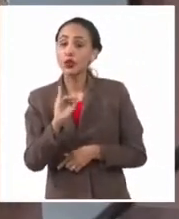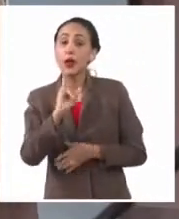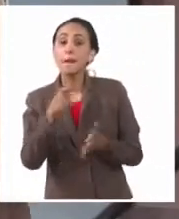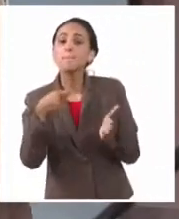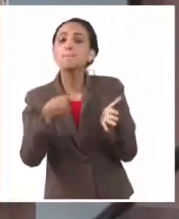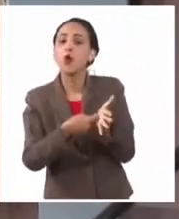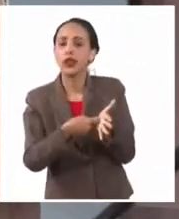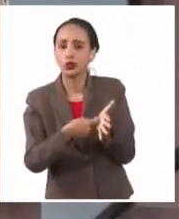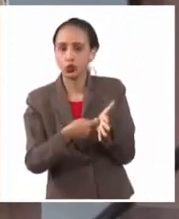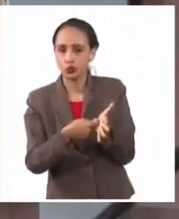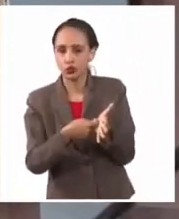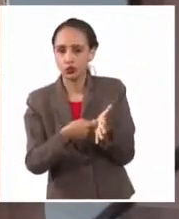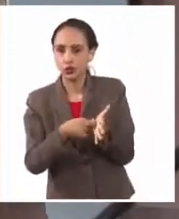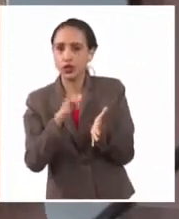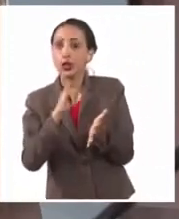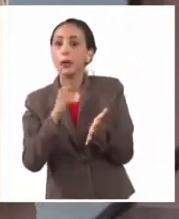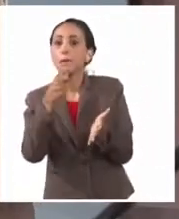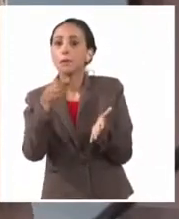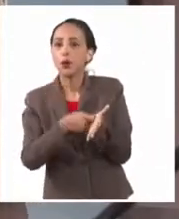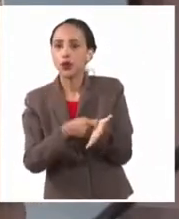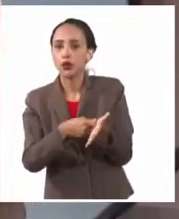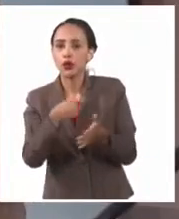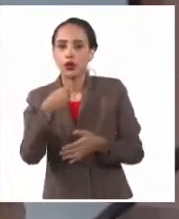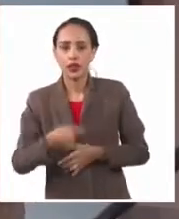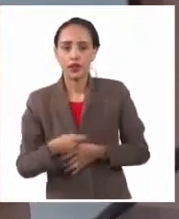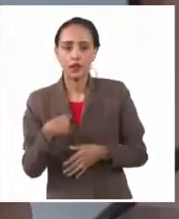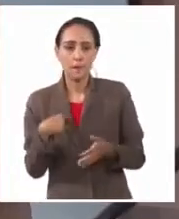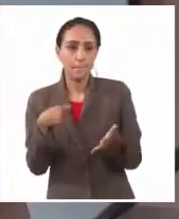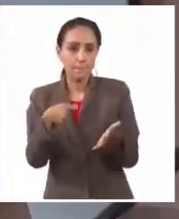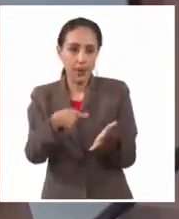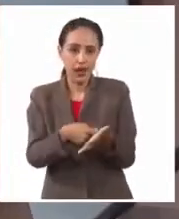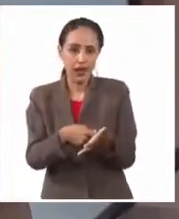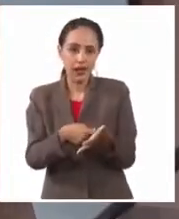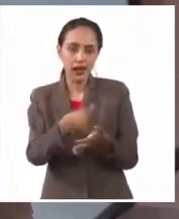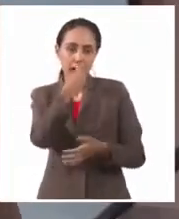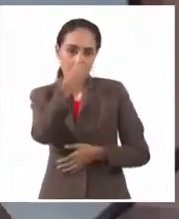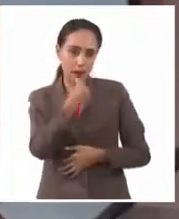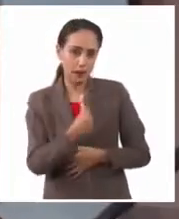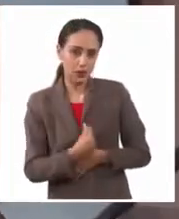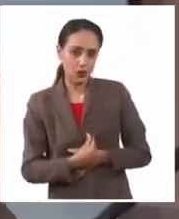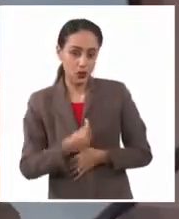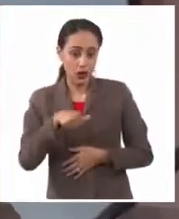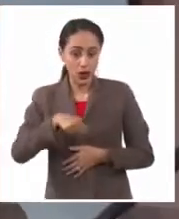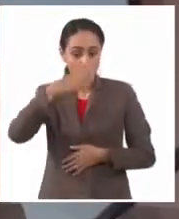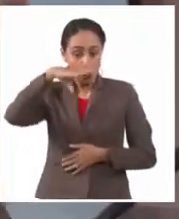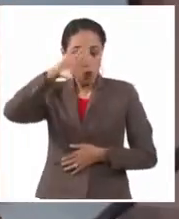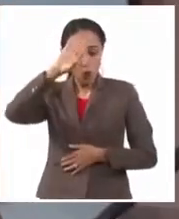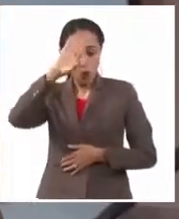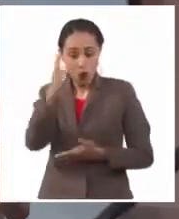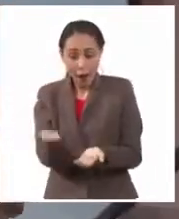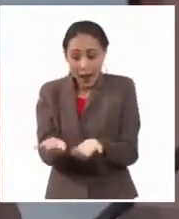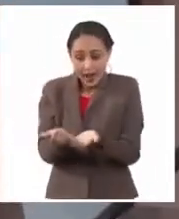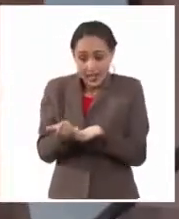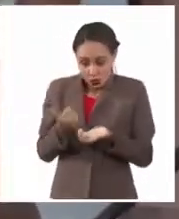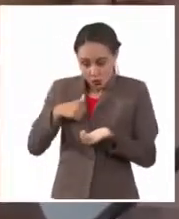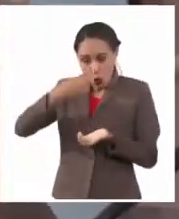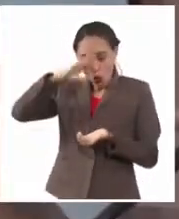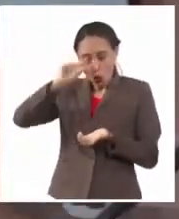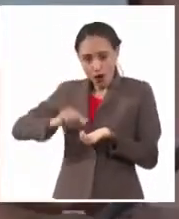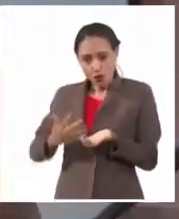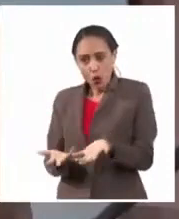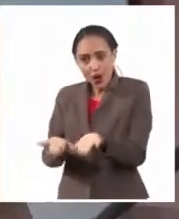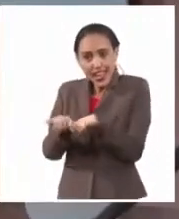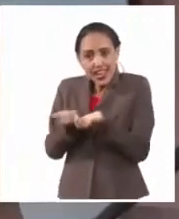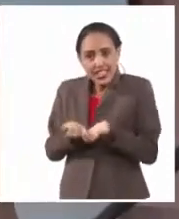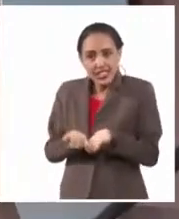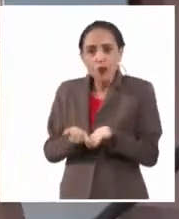impuesto, de esa tarifa arancelaria que tiene que pagar la persona que en Cuba se le hace llegar, se le lleva a su casa o tiene que